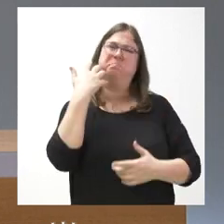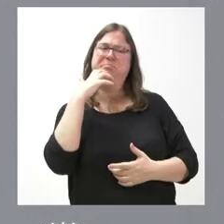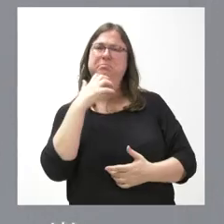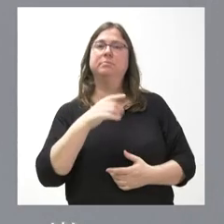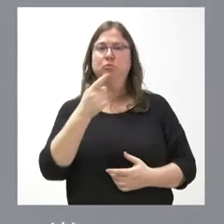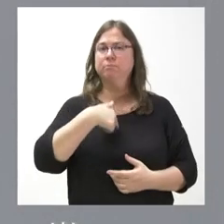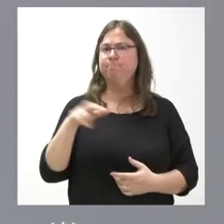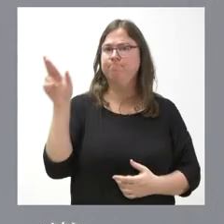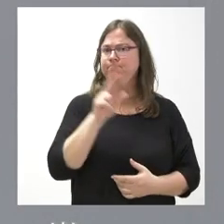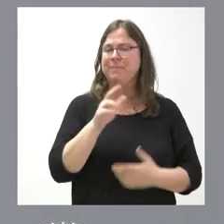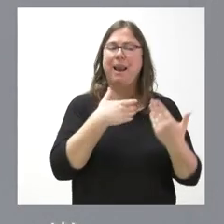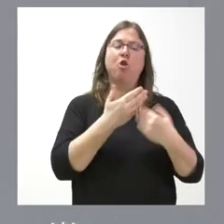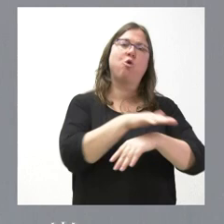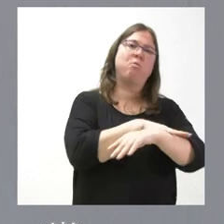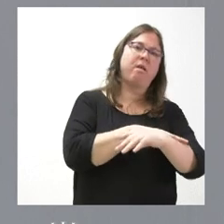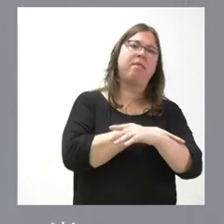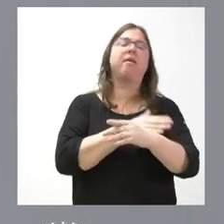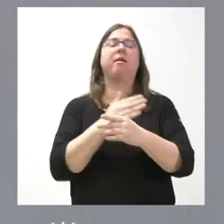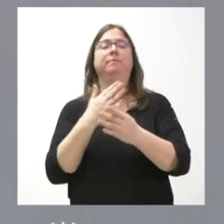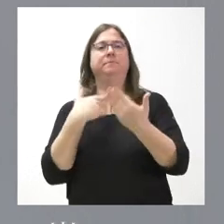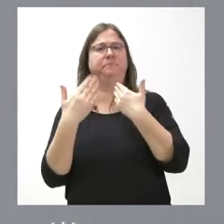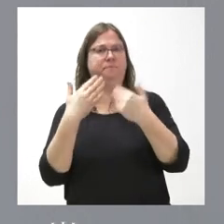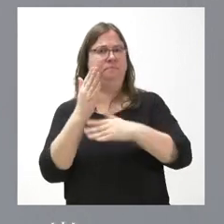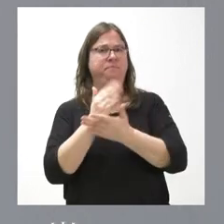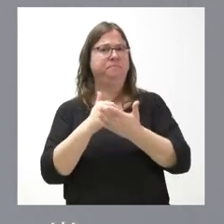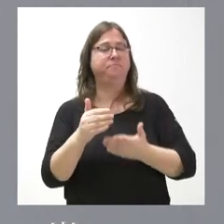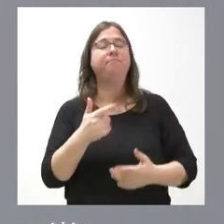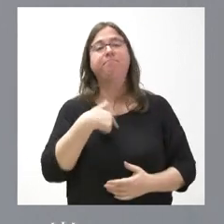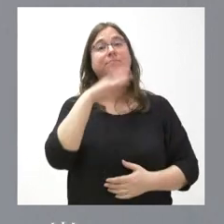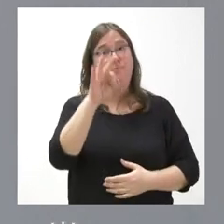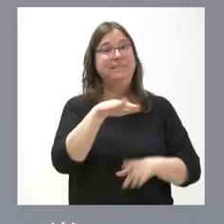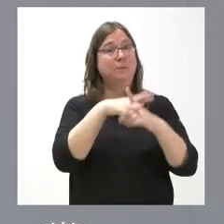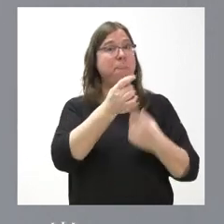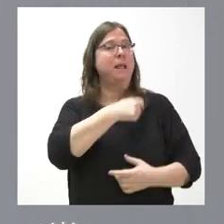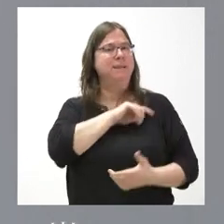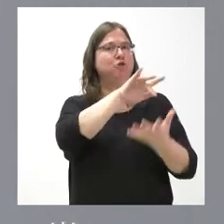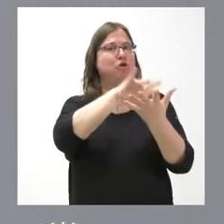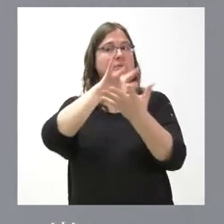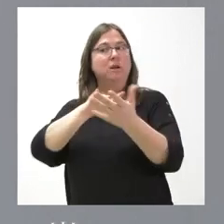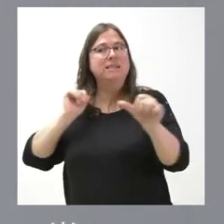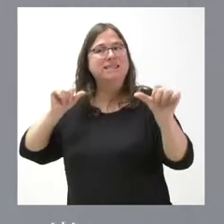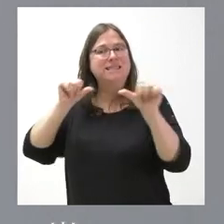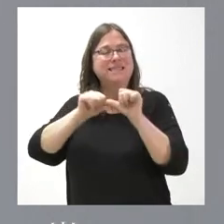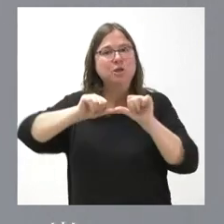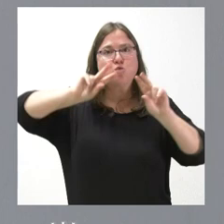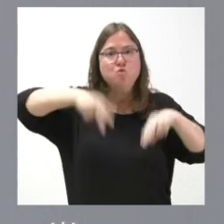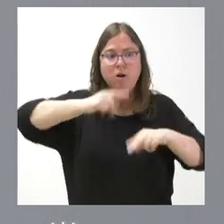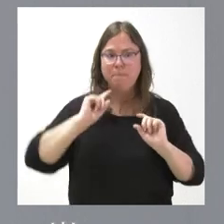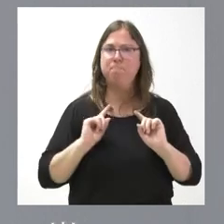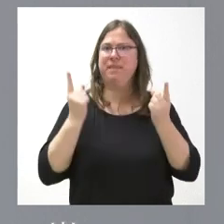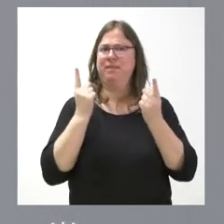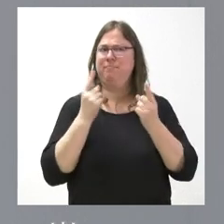Nosotros insistimos. Y es verdad que están pasando cosas en España que no hayan pasado nunca. Que